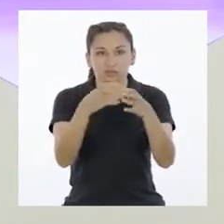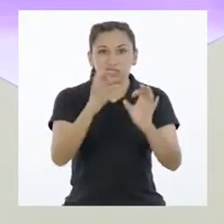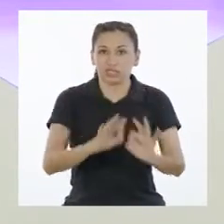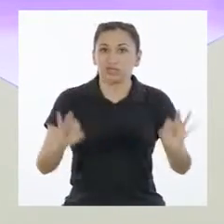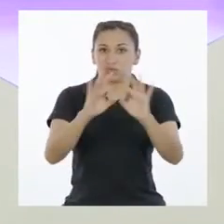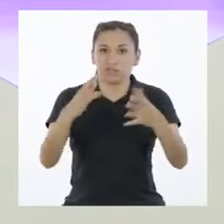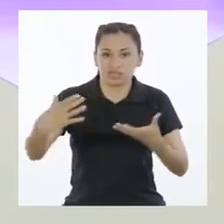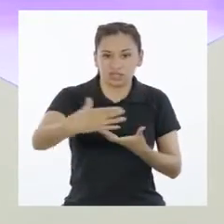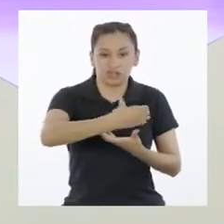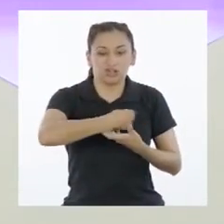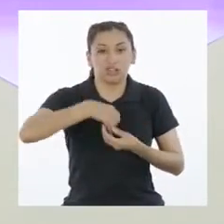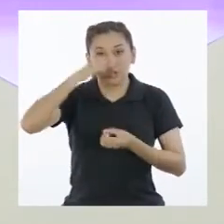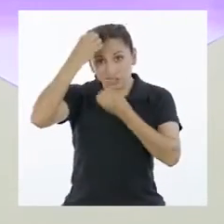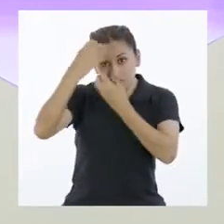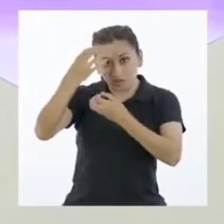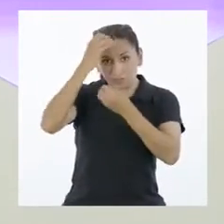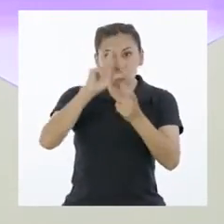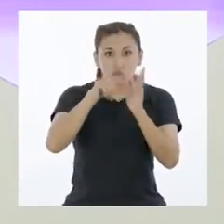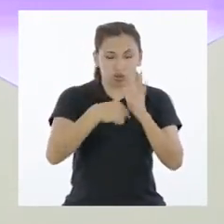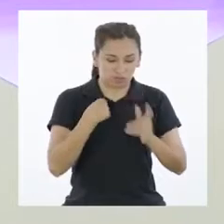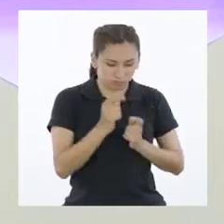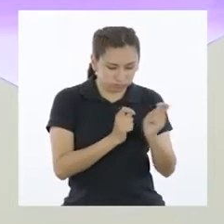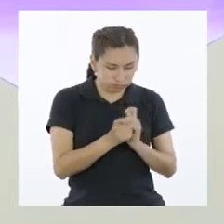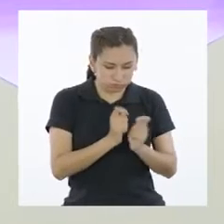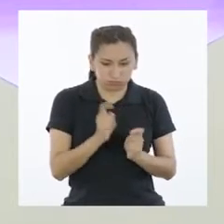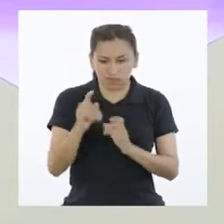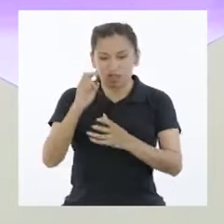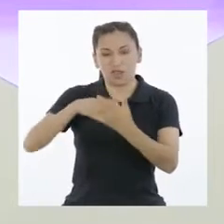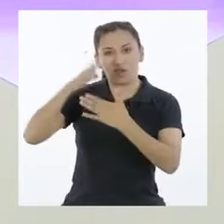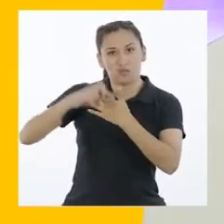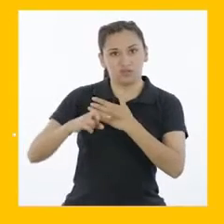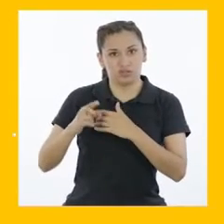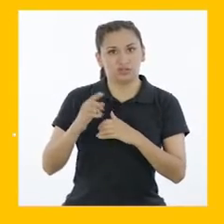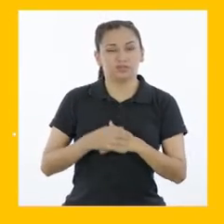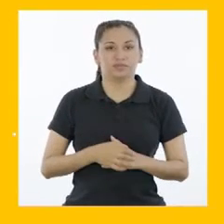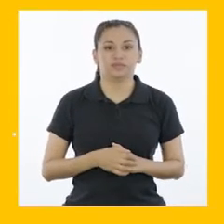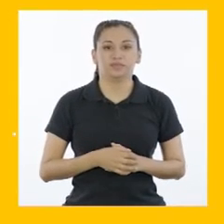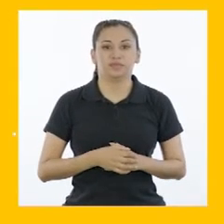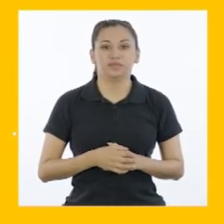importante es recoger la información y hacer los ajustes necesarios al proyecto.